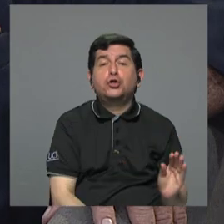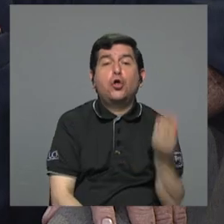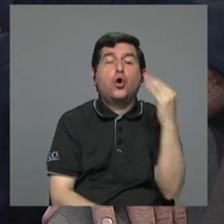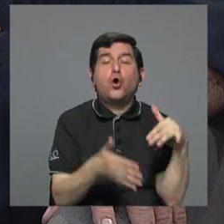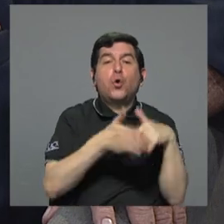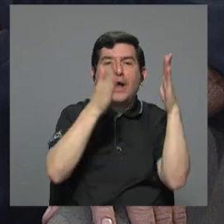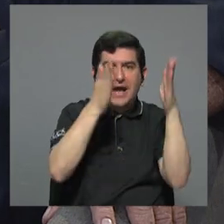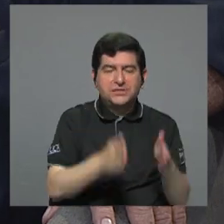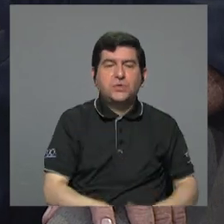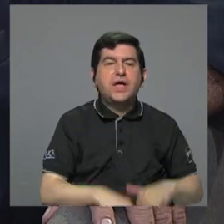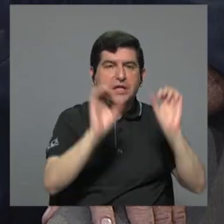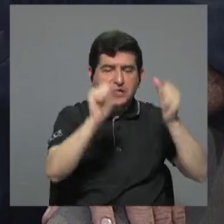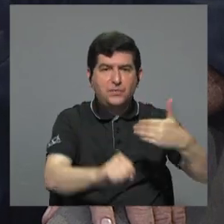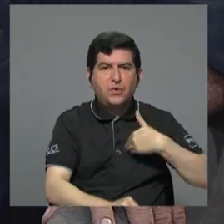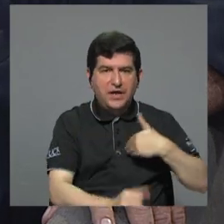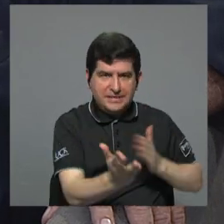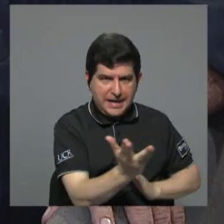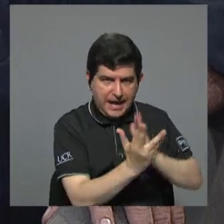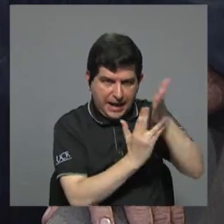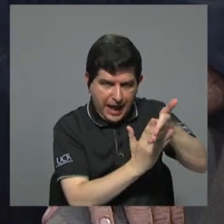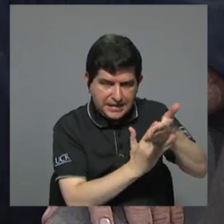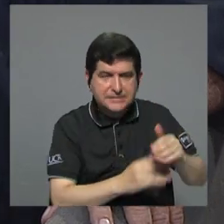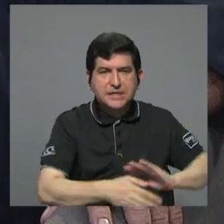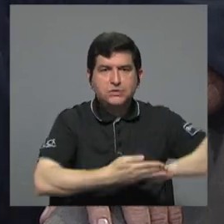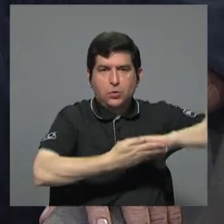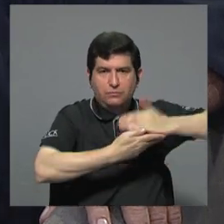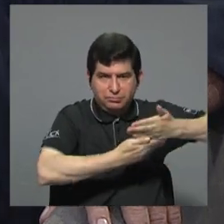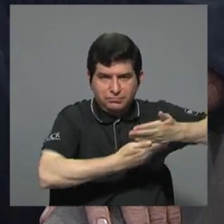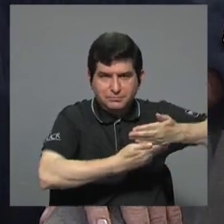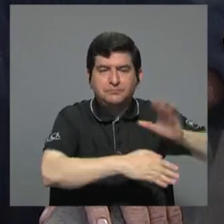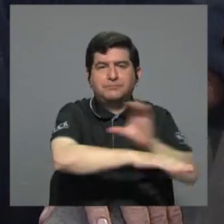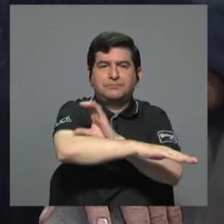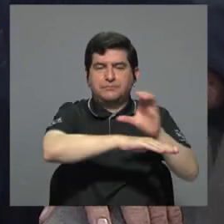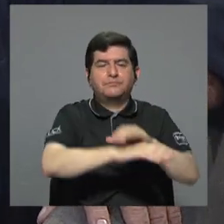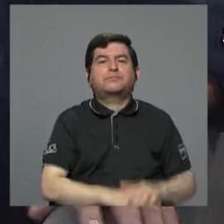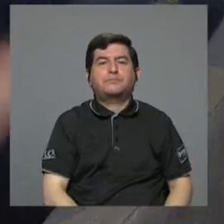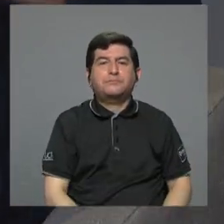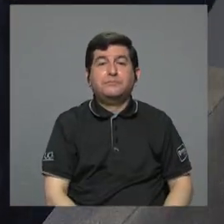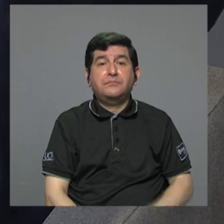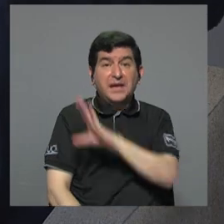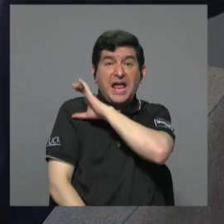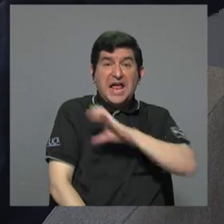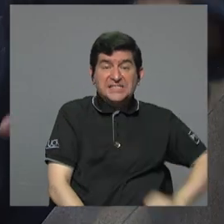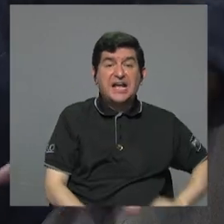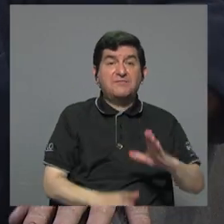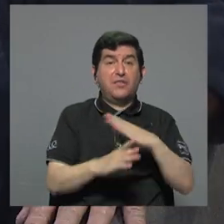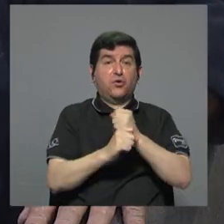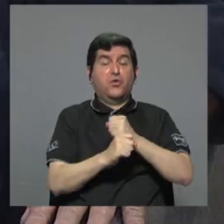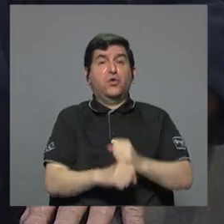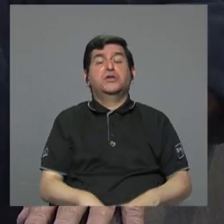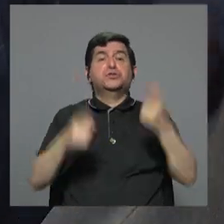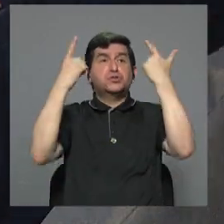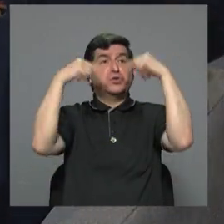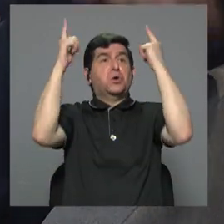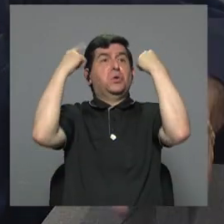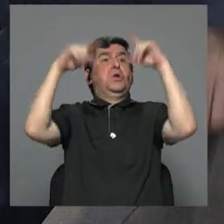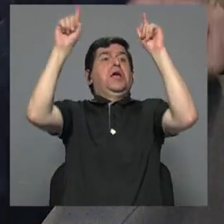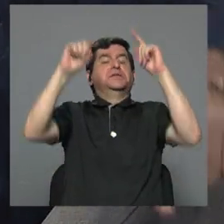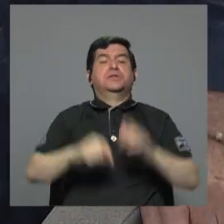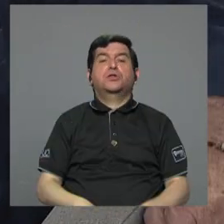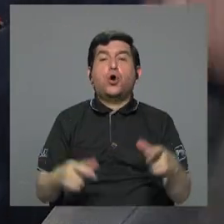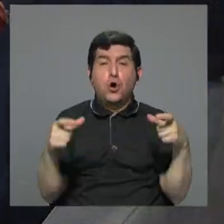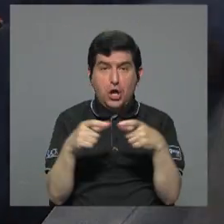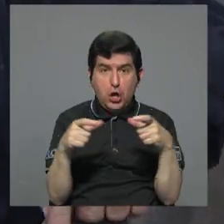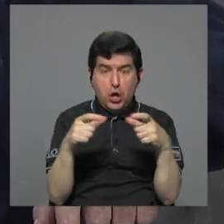estudiantes van a tener acceso a computadoras lo hizo El Salvador con un éxito rotundo y con una